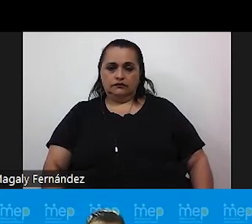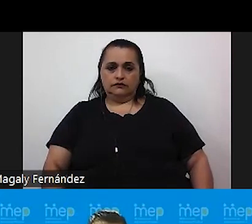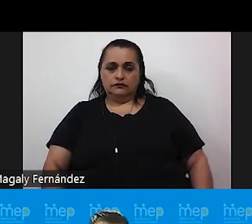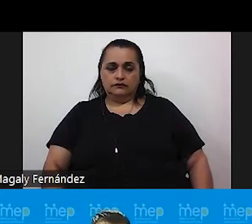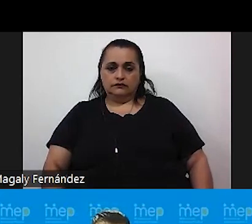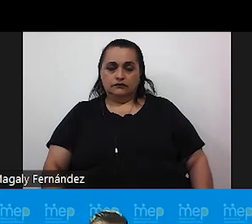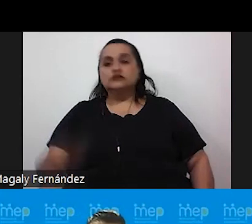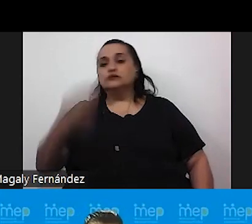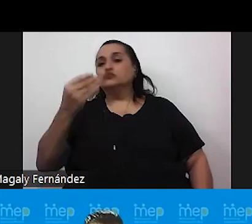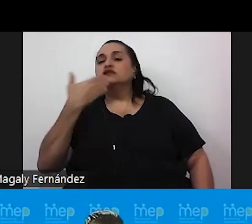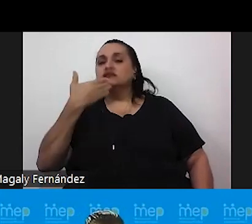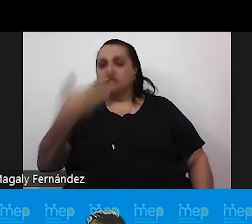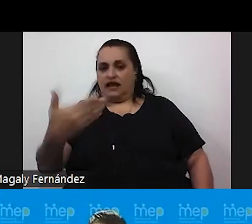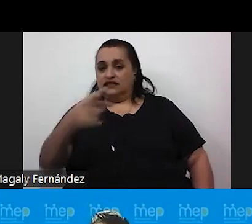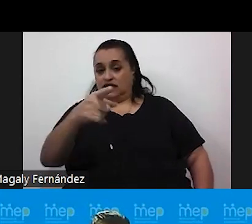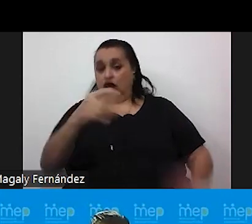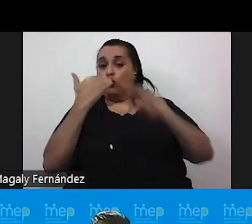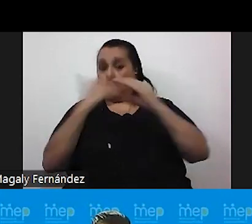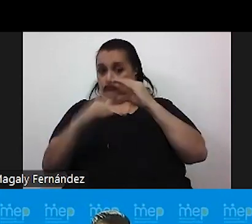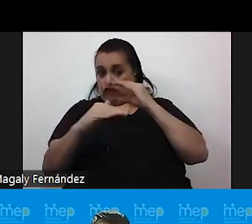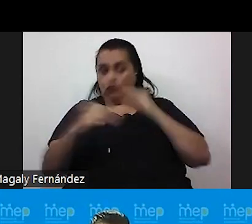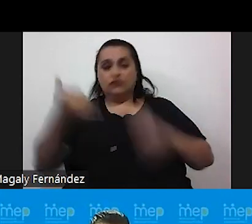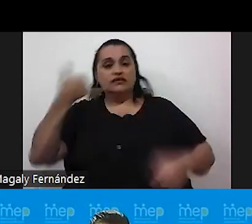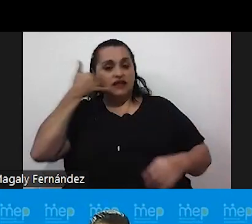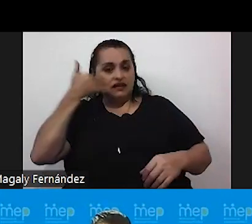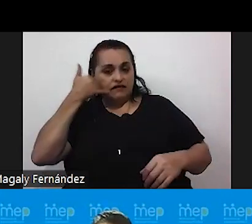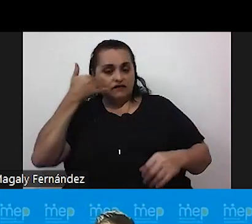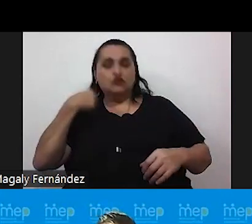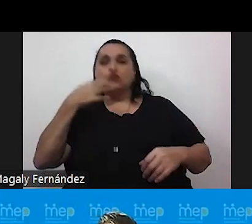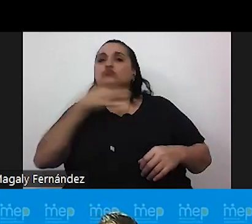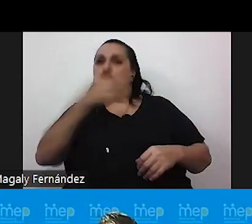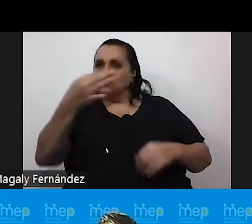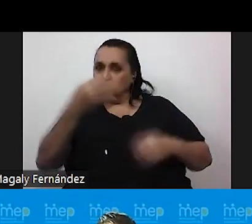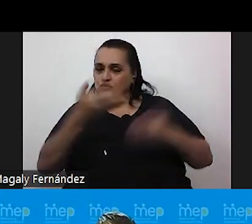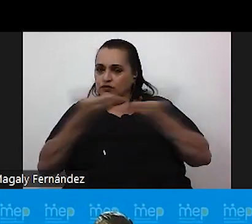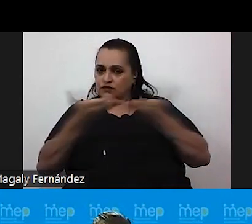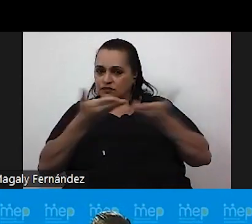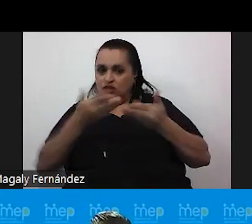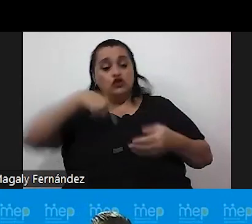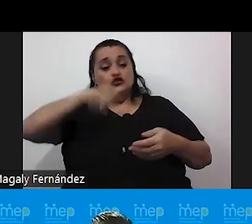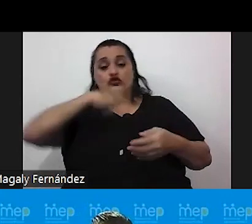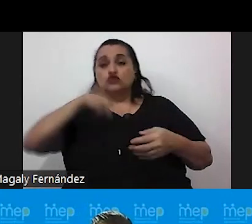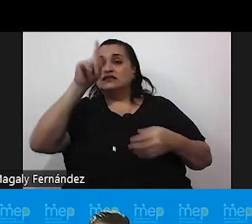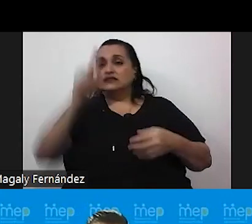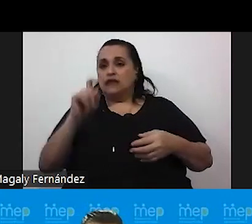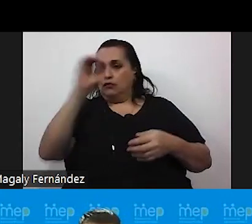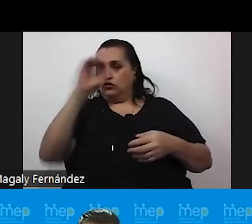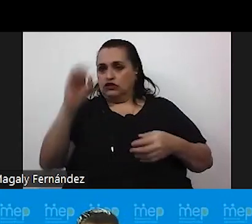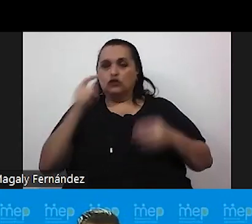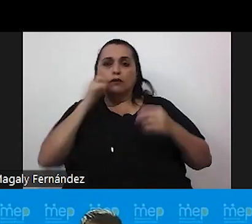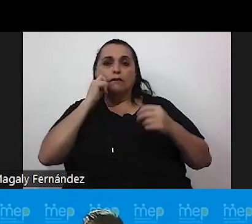muchas gracias ahí está el correo teléfonos estamos para servirles nosotros estamos 100% presenciales